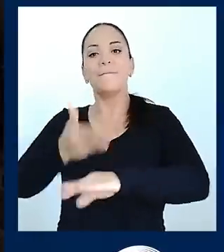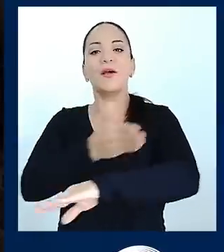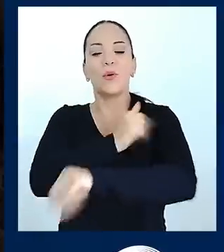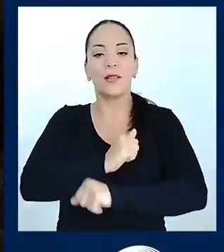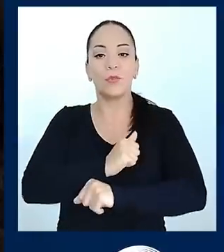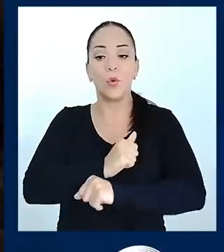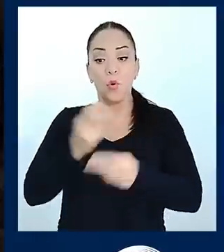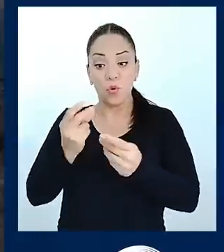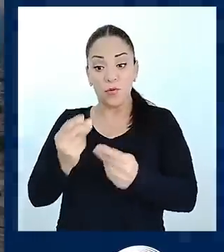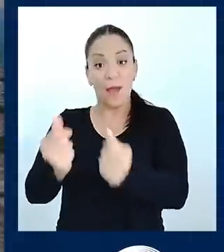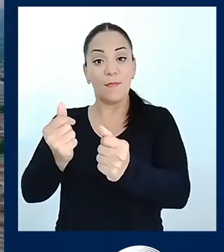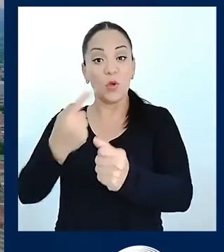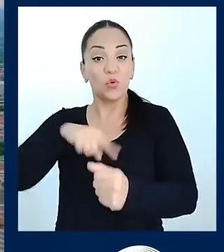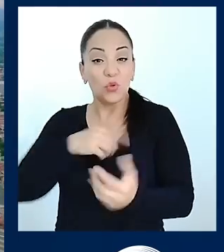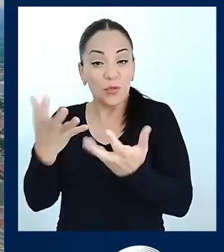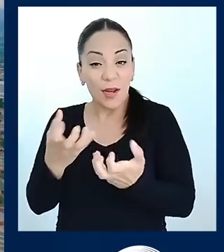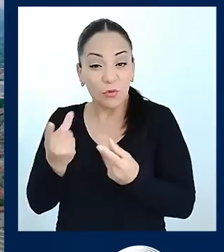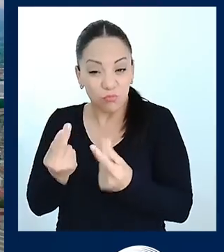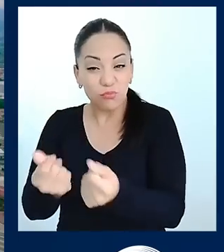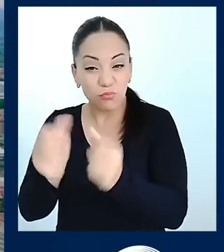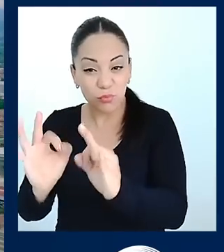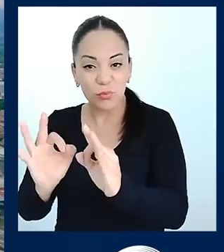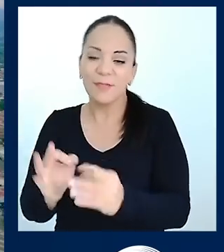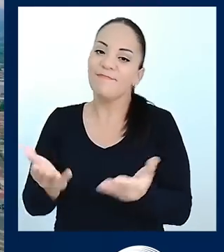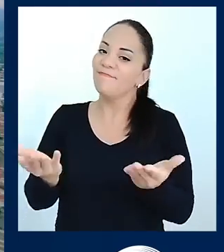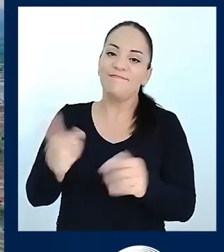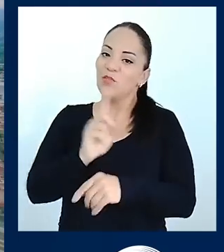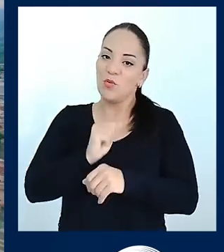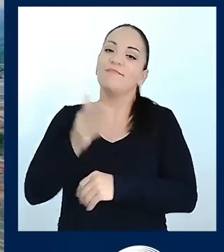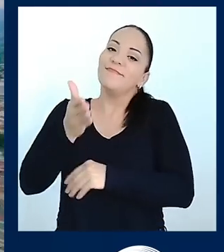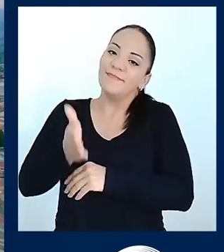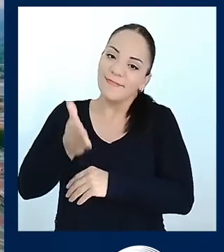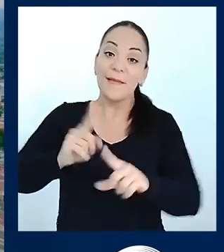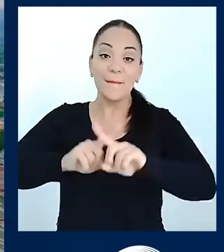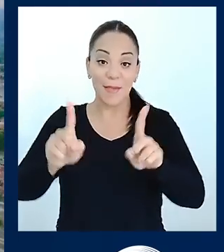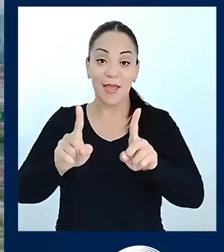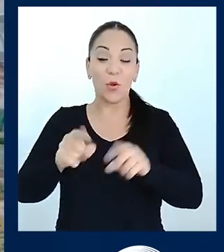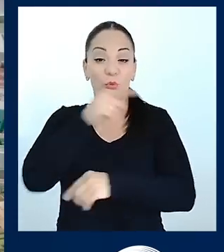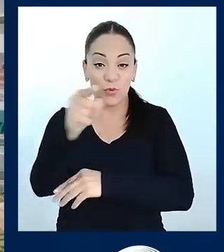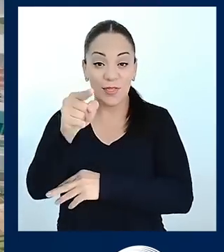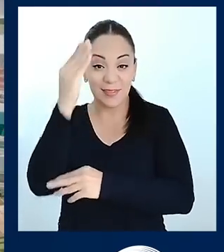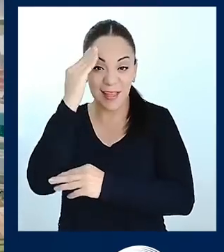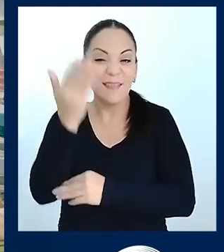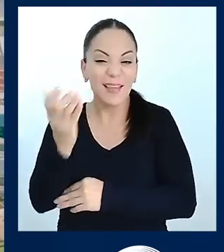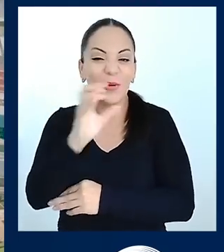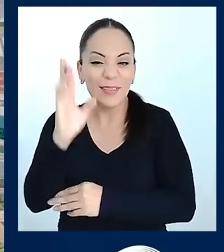que no costarricenses, pero saben que hay ya mucho